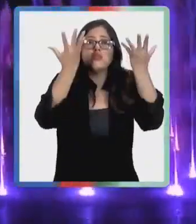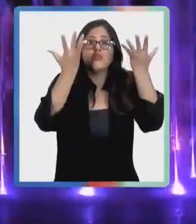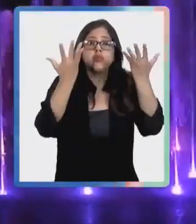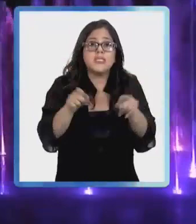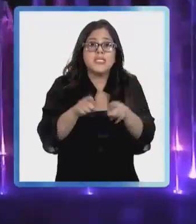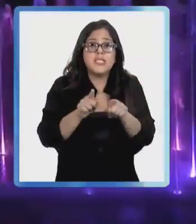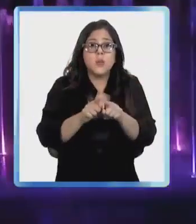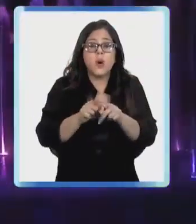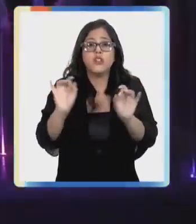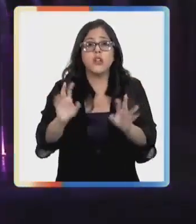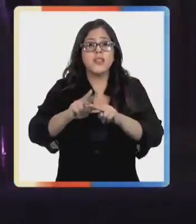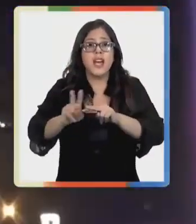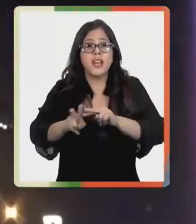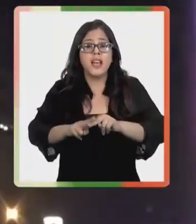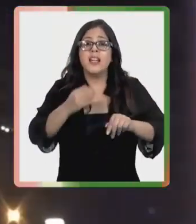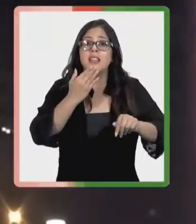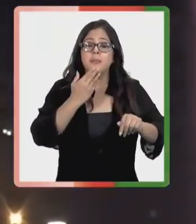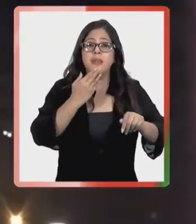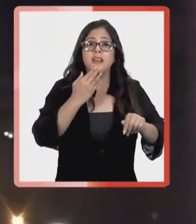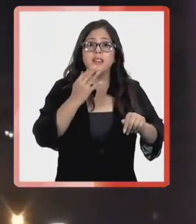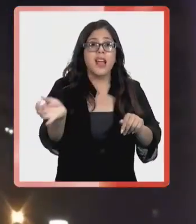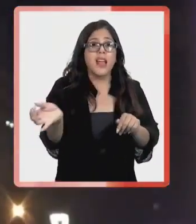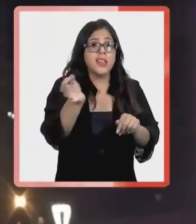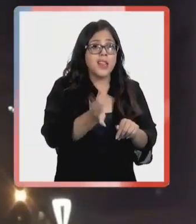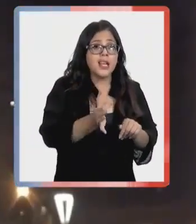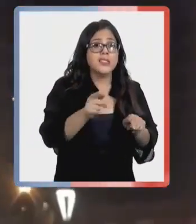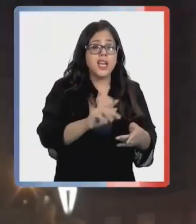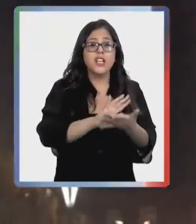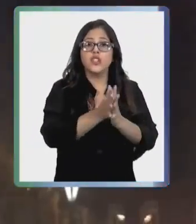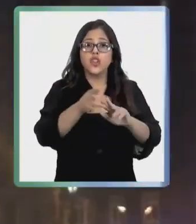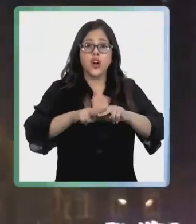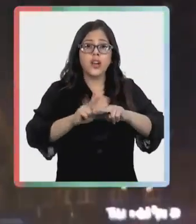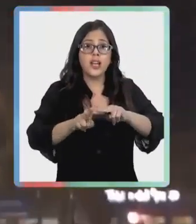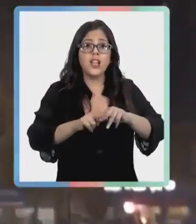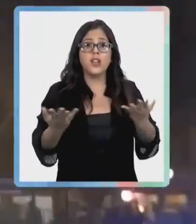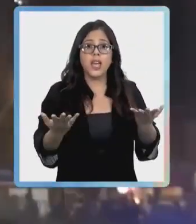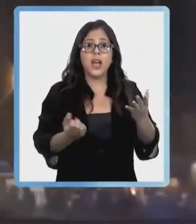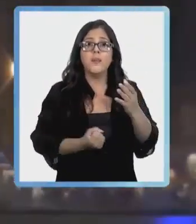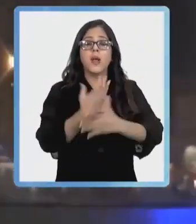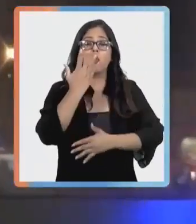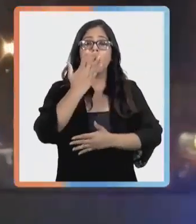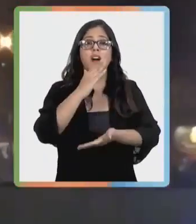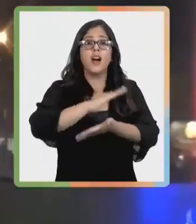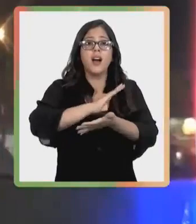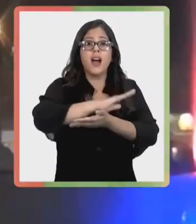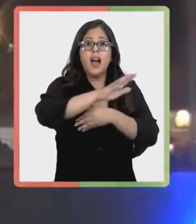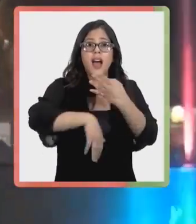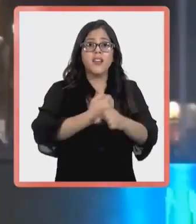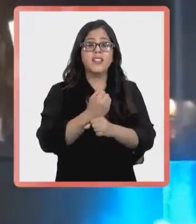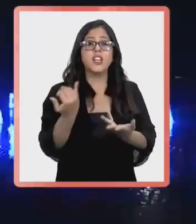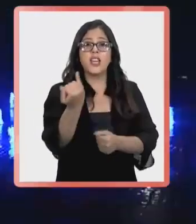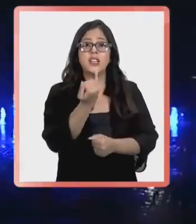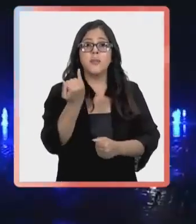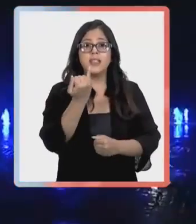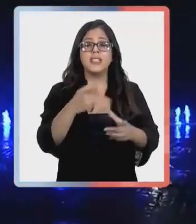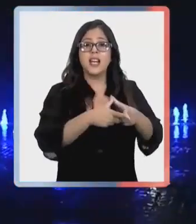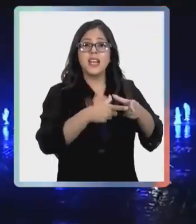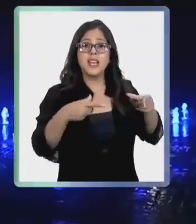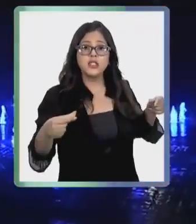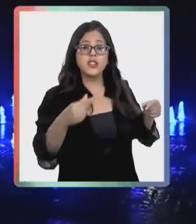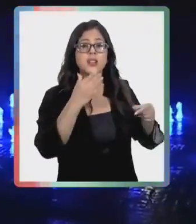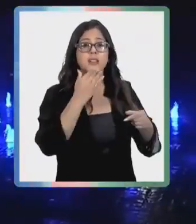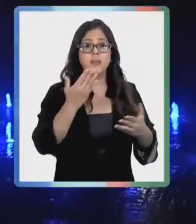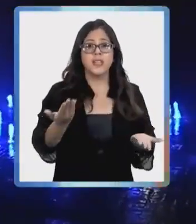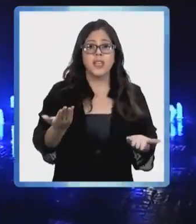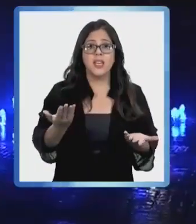falta arreglar una decena. Se supone además que debería estar todo arreglado para un nuevo aniversario de la Independencia Nacional